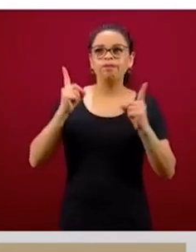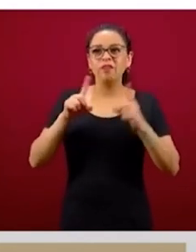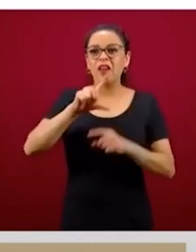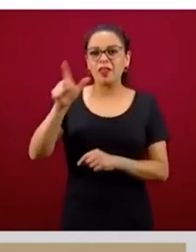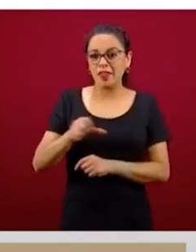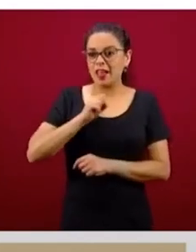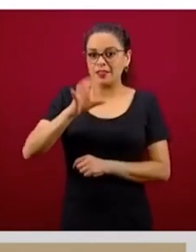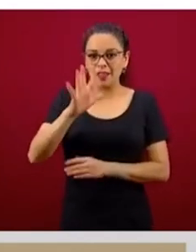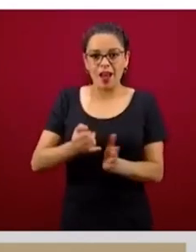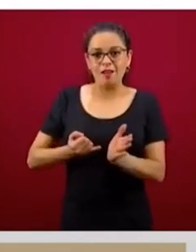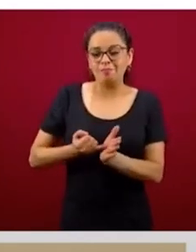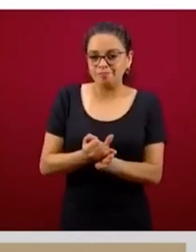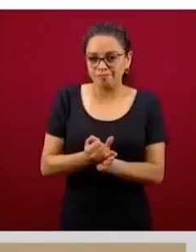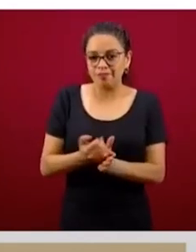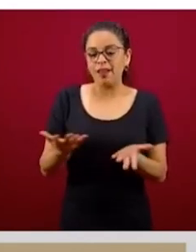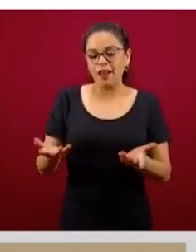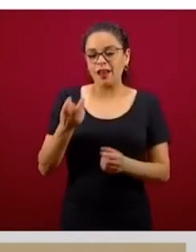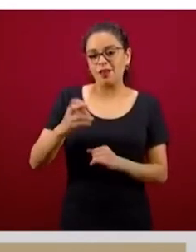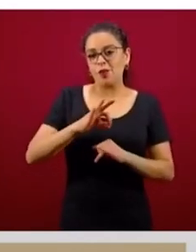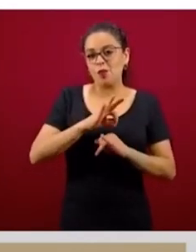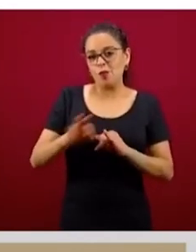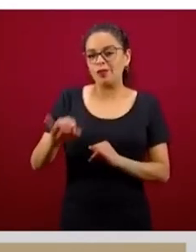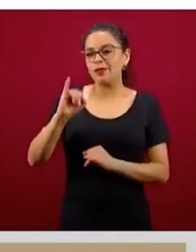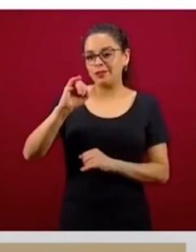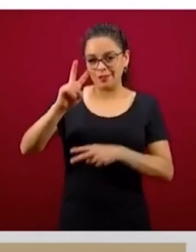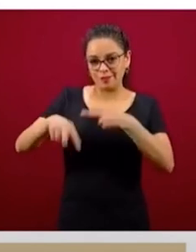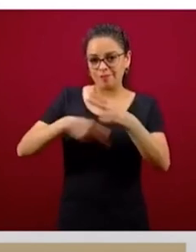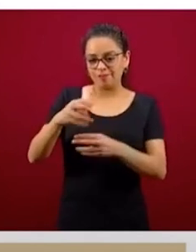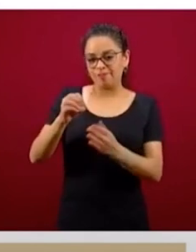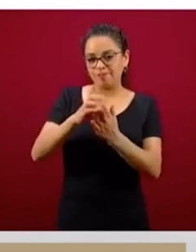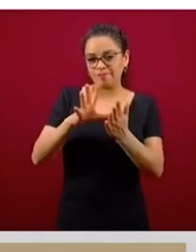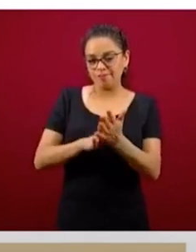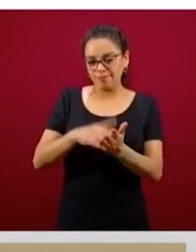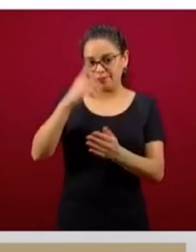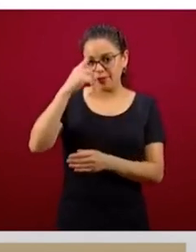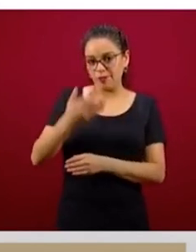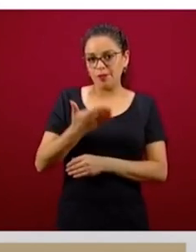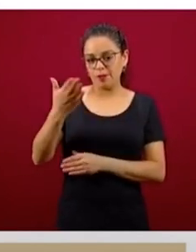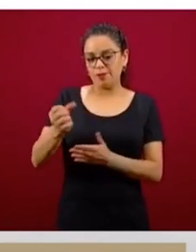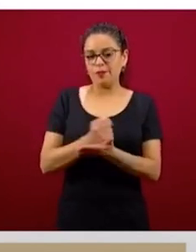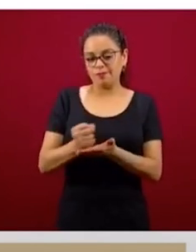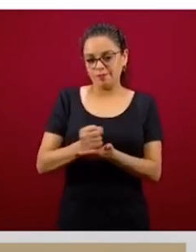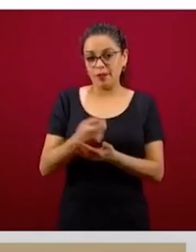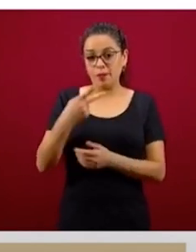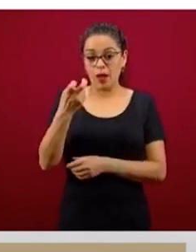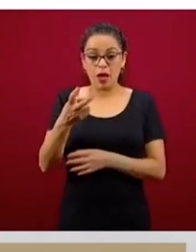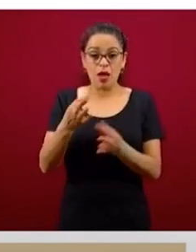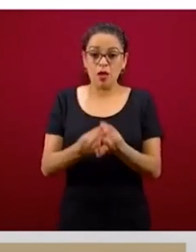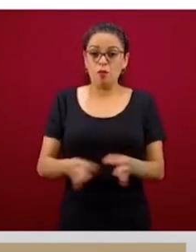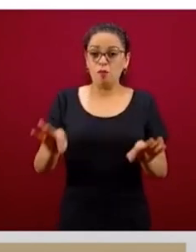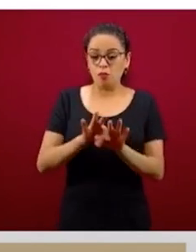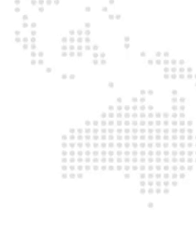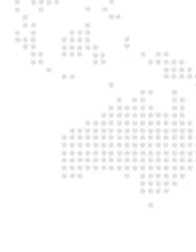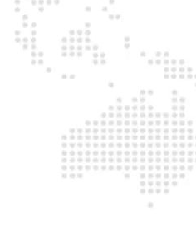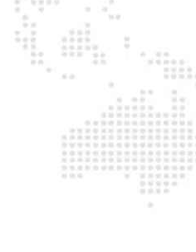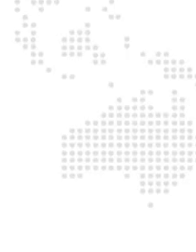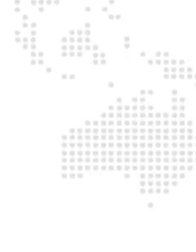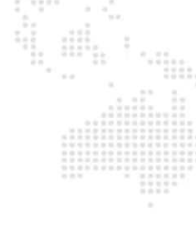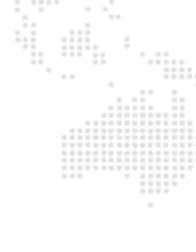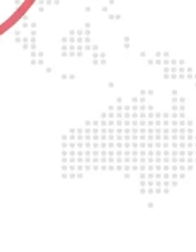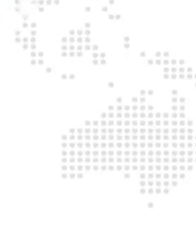se animaron al final. No importa, para nosotros lo importante es que podamos ayudar al mayor número de personas.